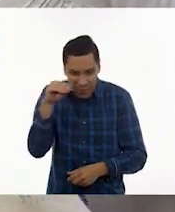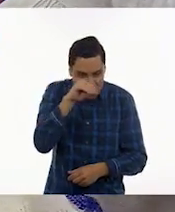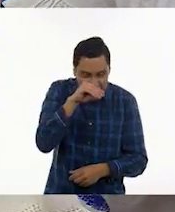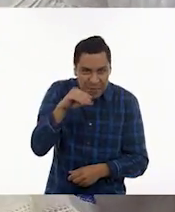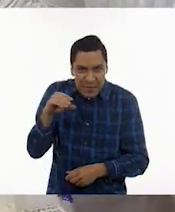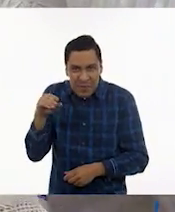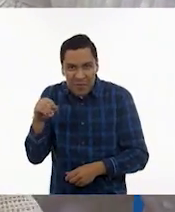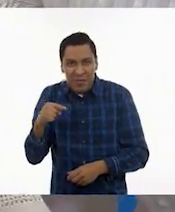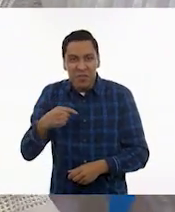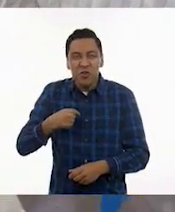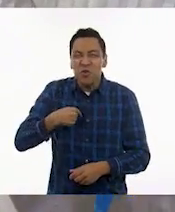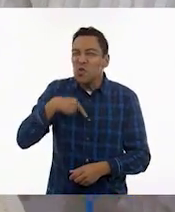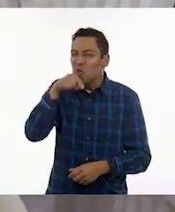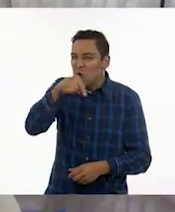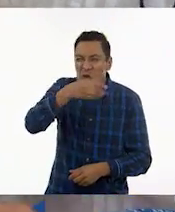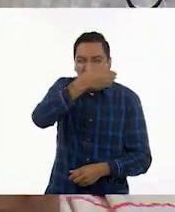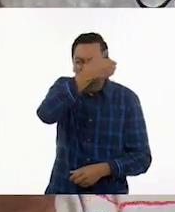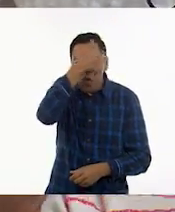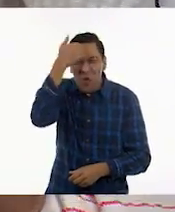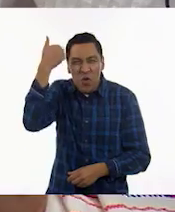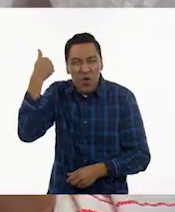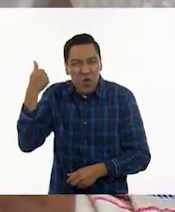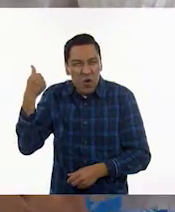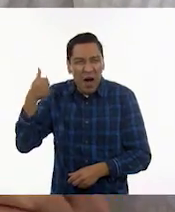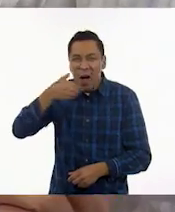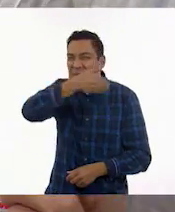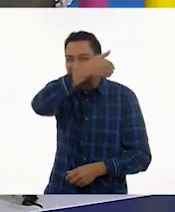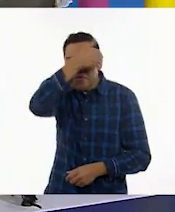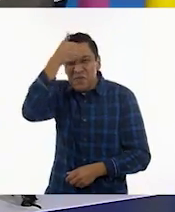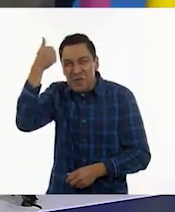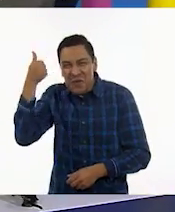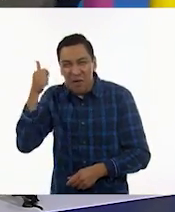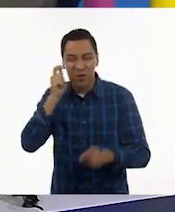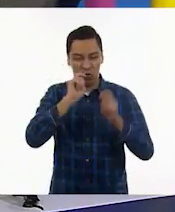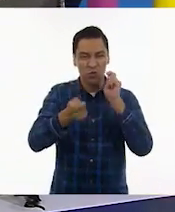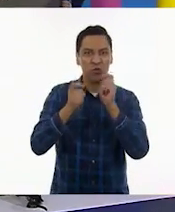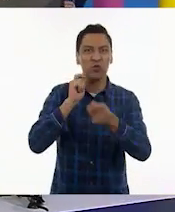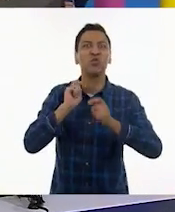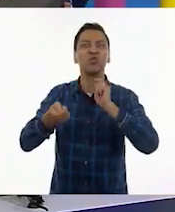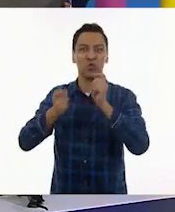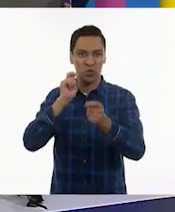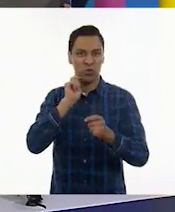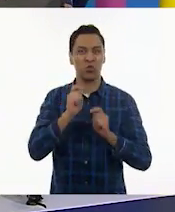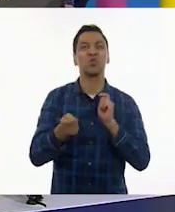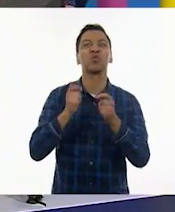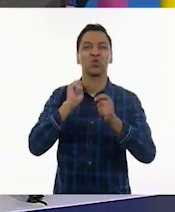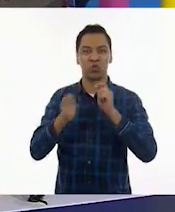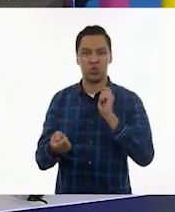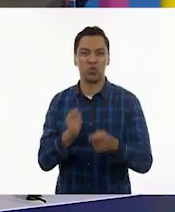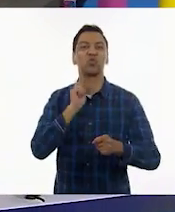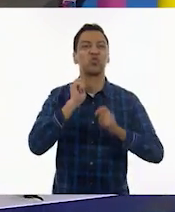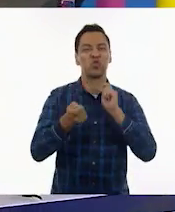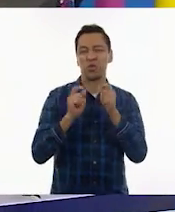supiste. Con ritmo, sí. Con